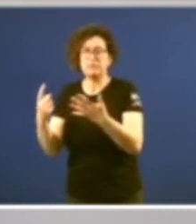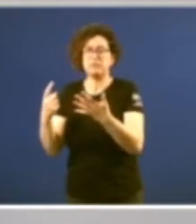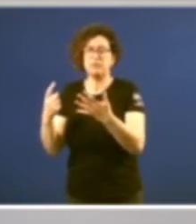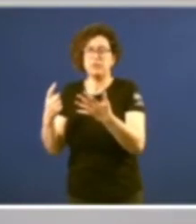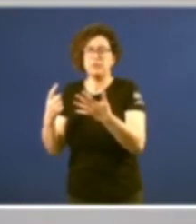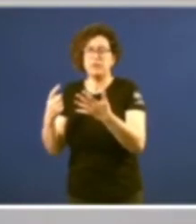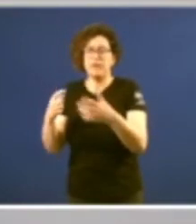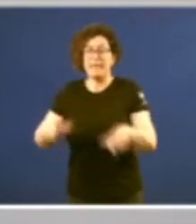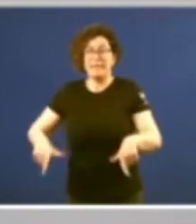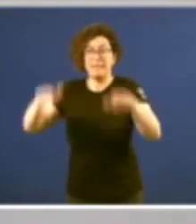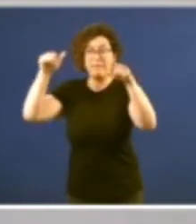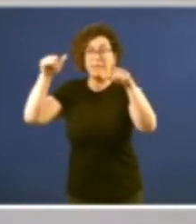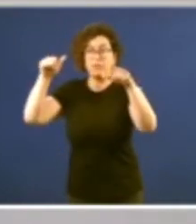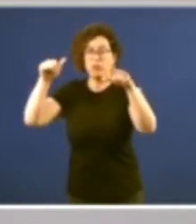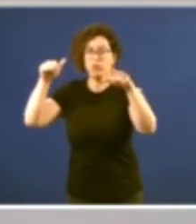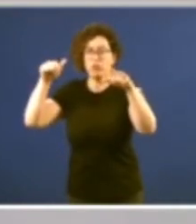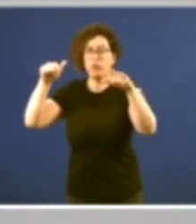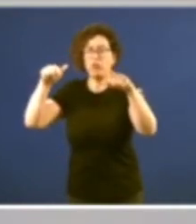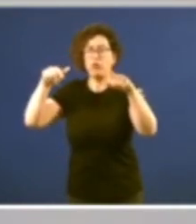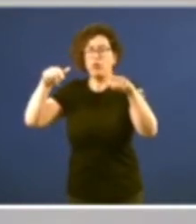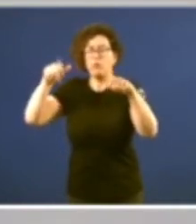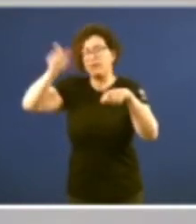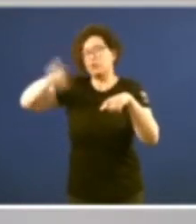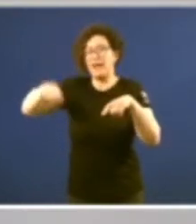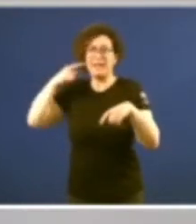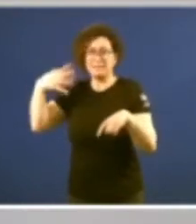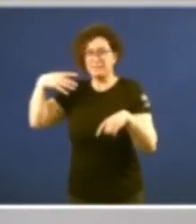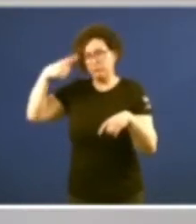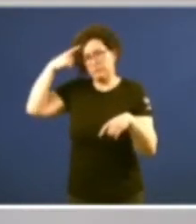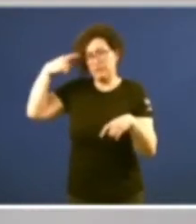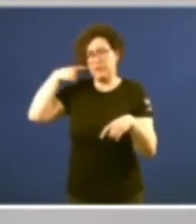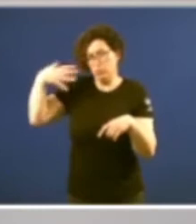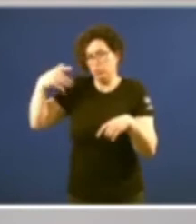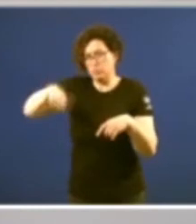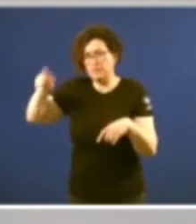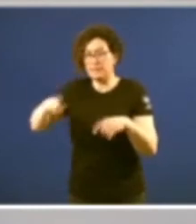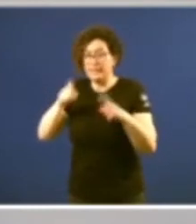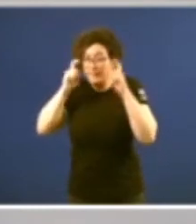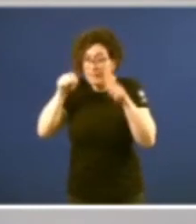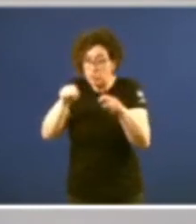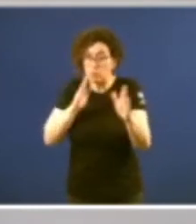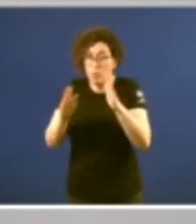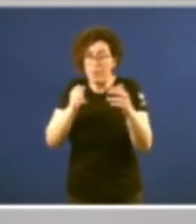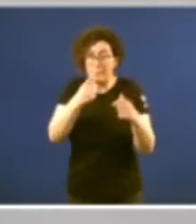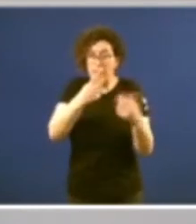o edificio de hombres ilustres en 1904, os primeiros intentos en esa etapa de